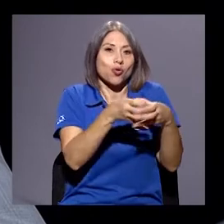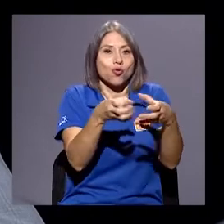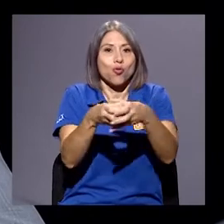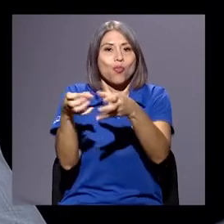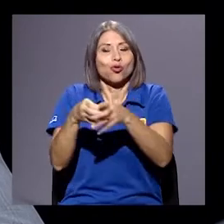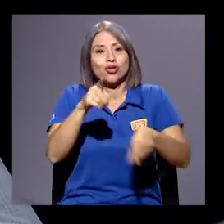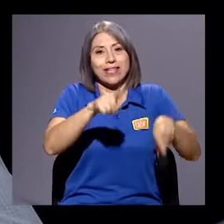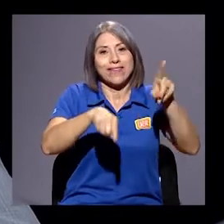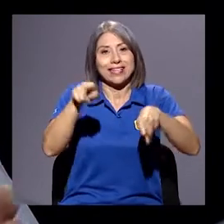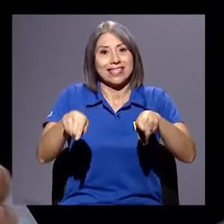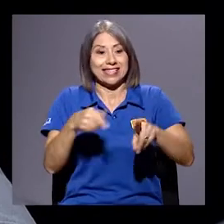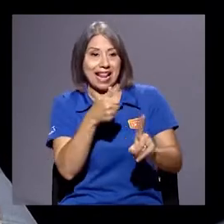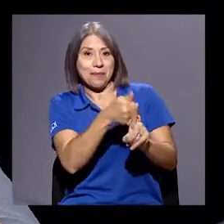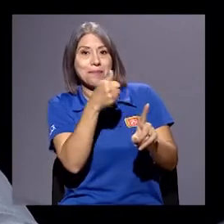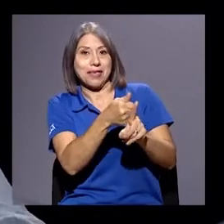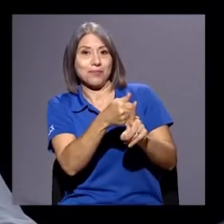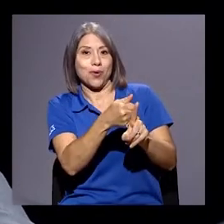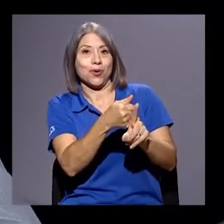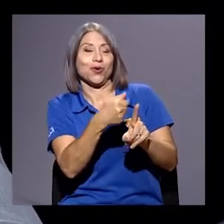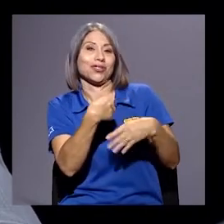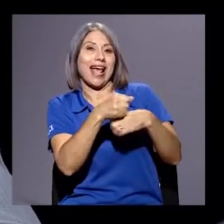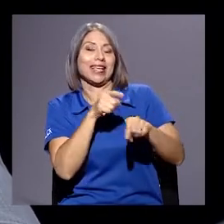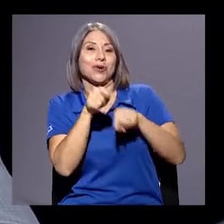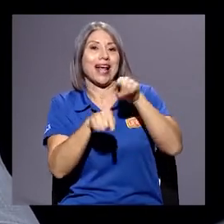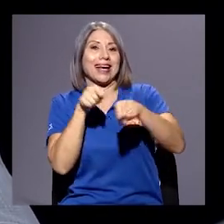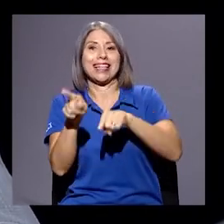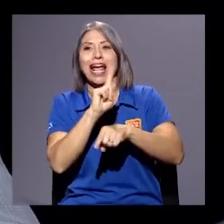nos ha hecho la crítica de no llamarles en un solo sector,